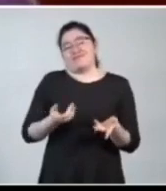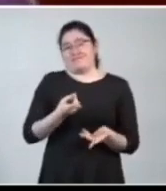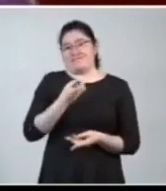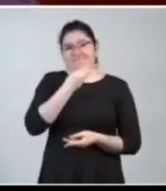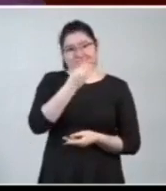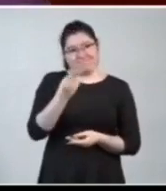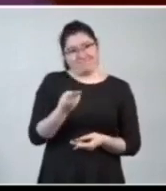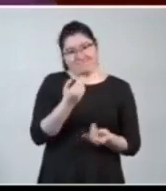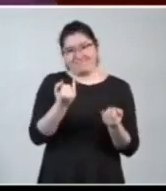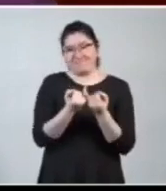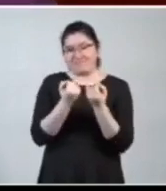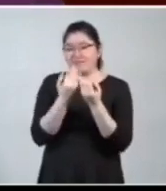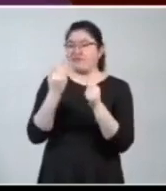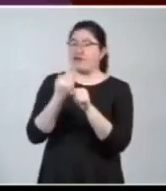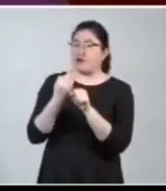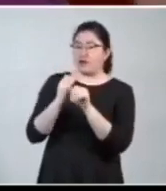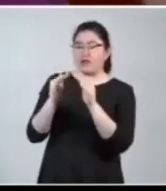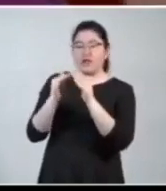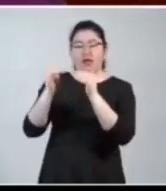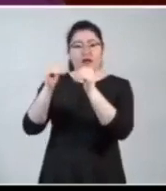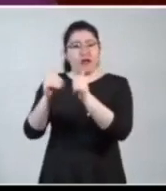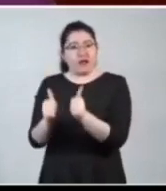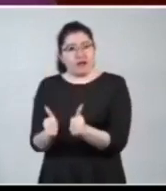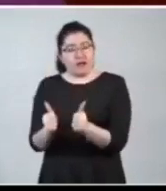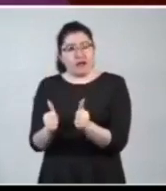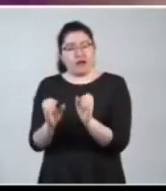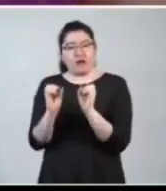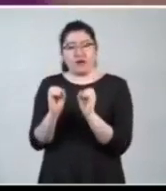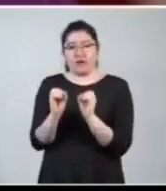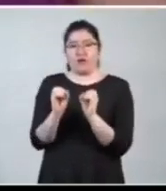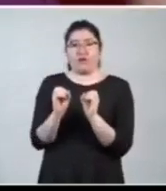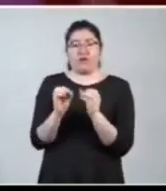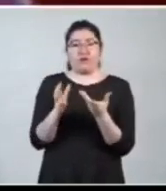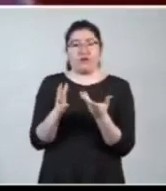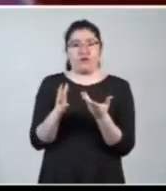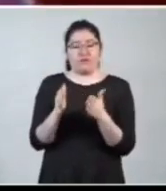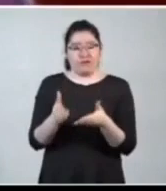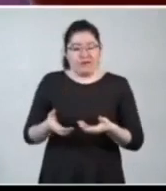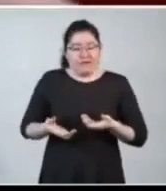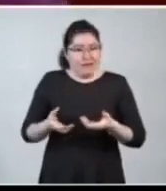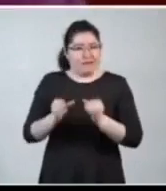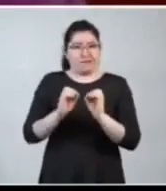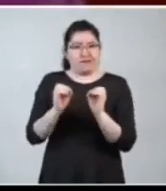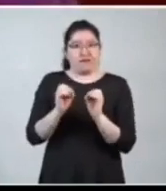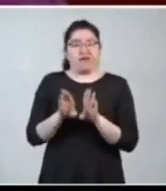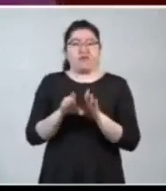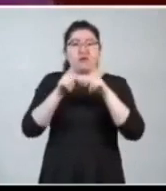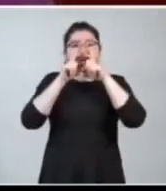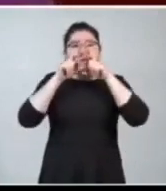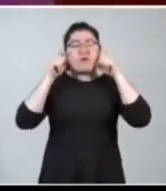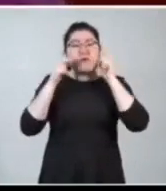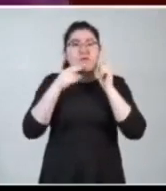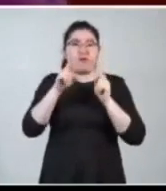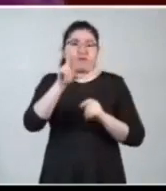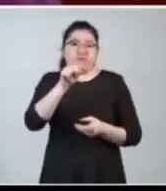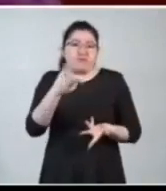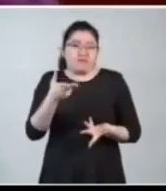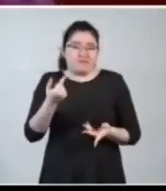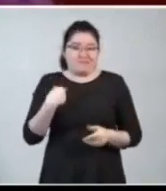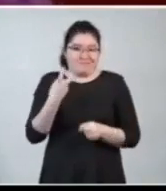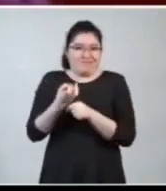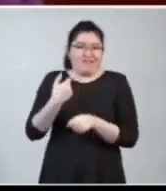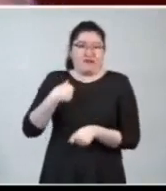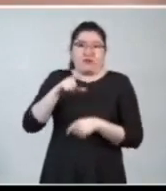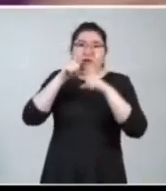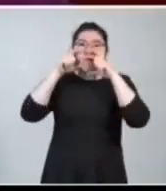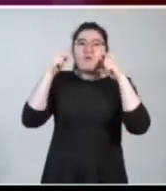distancia. Y a quienes tienen síntomas, llamar a Locatel o enviar un mensaje de SMS con la palabra COVID y